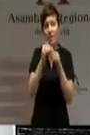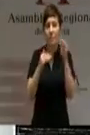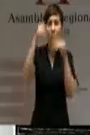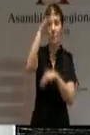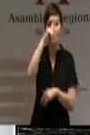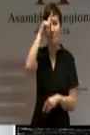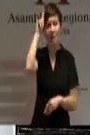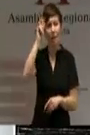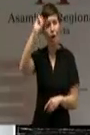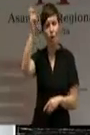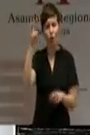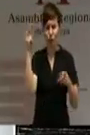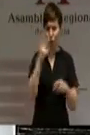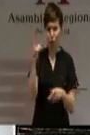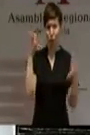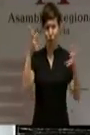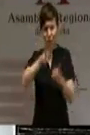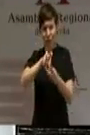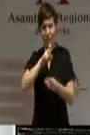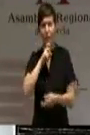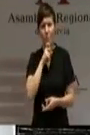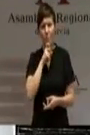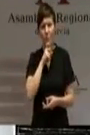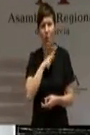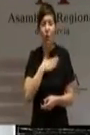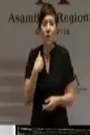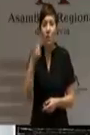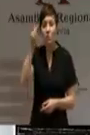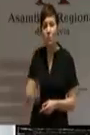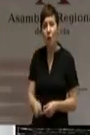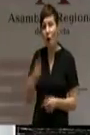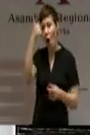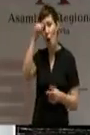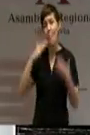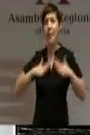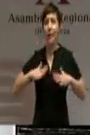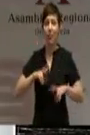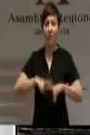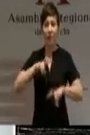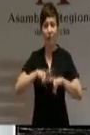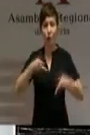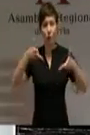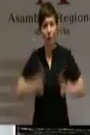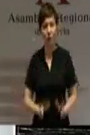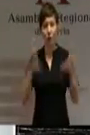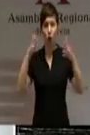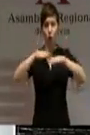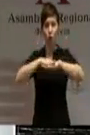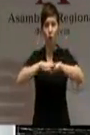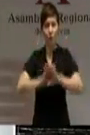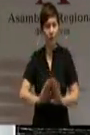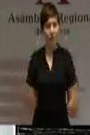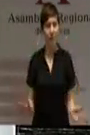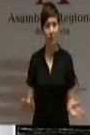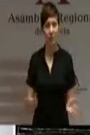peor, pretenden tener un hombre de negro sentado en el consejo de Gobierno. Porque no entendemos